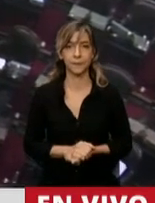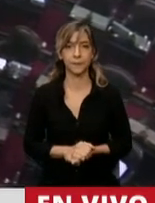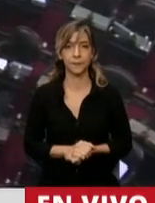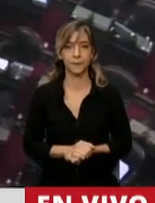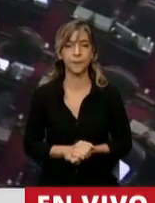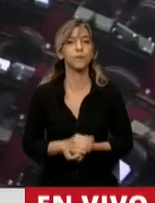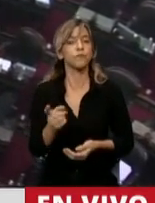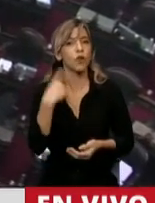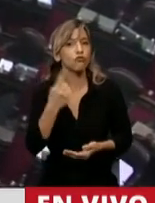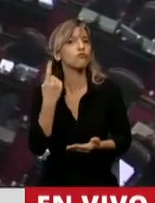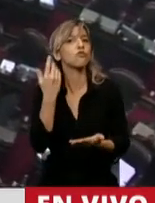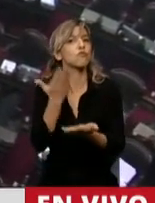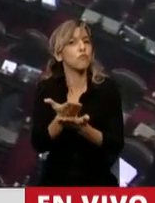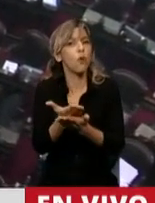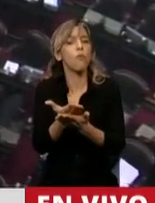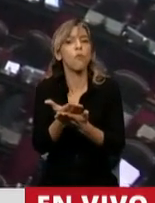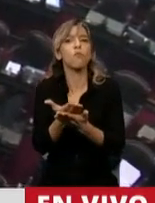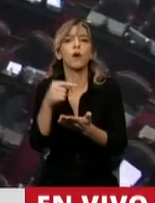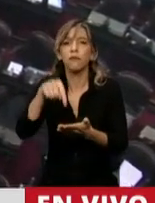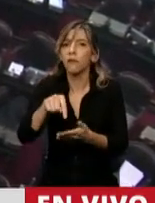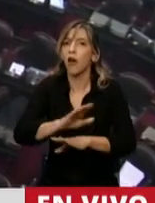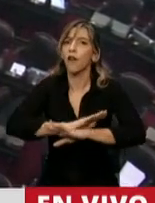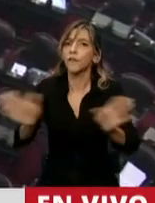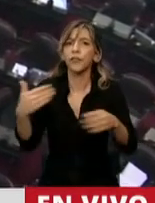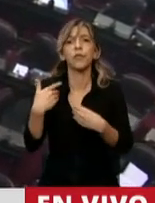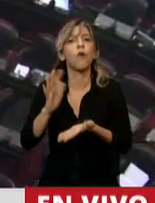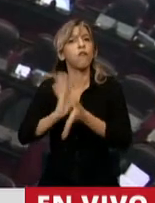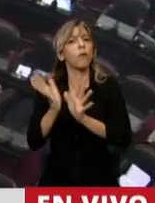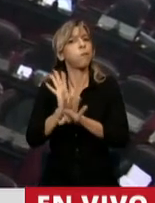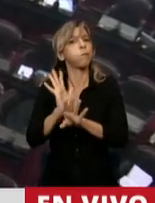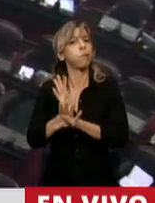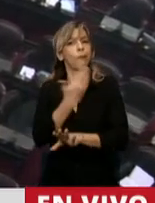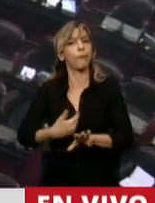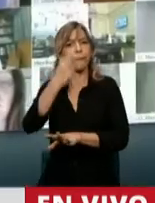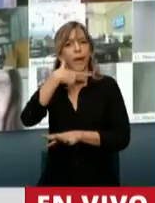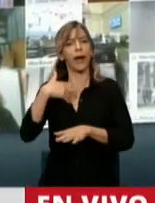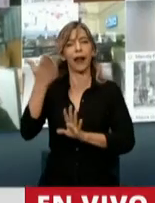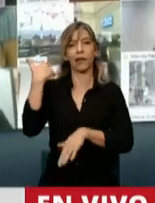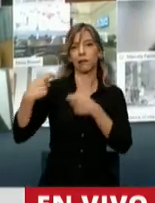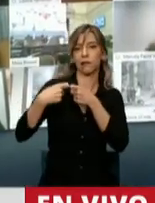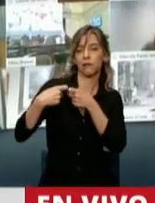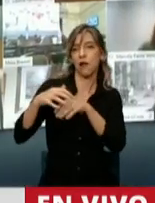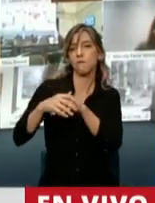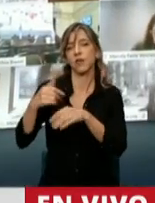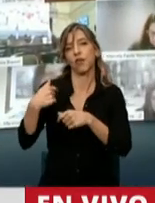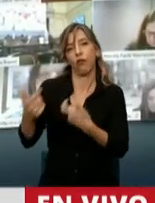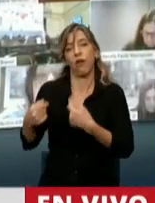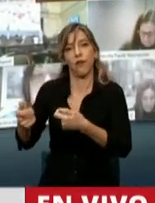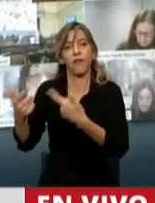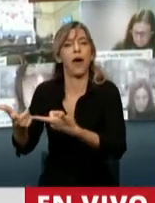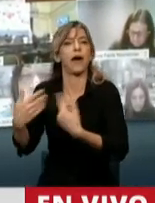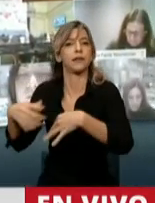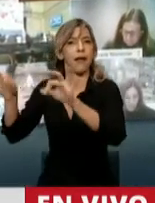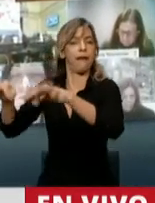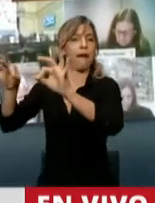...y proponer y generarle negocios a los amigos del expresidente Macri. Y guantes blancos, sobre todo, para generar absolutamente todas estas